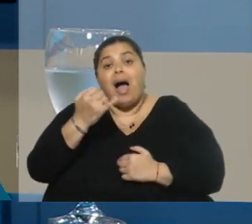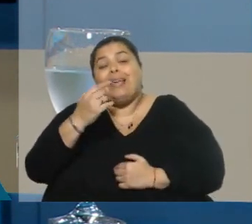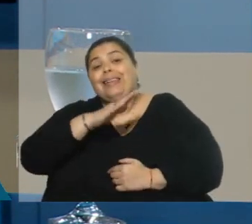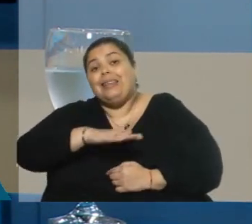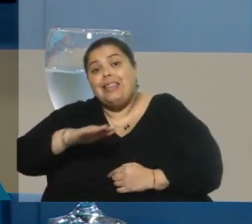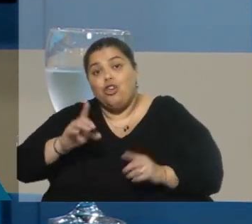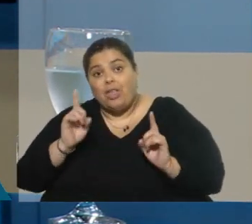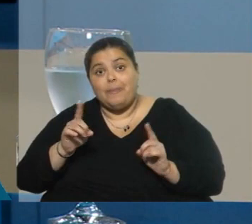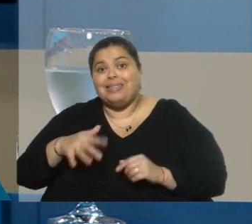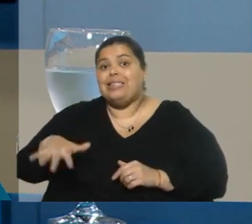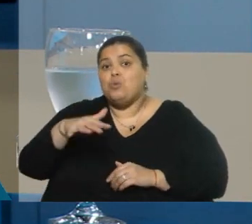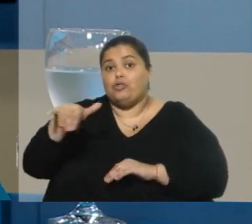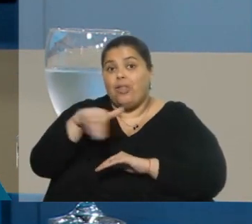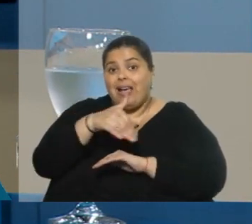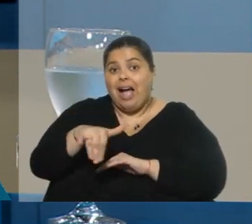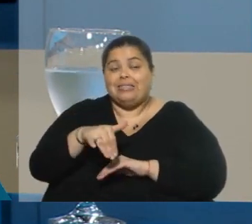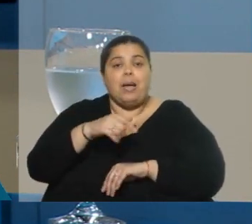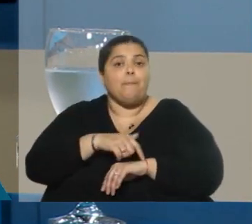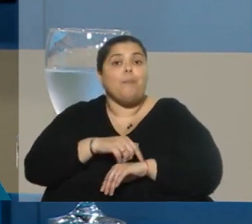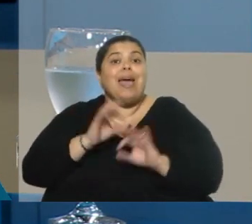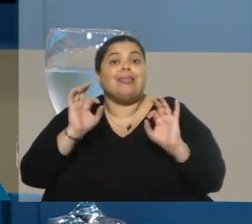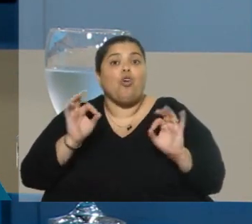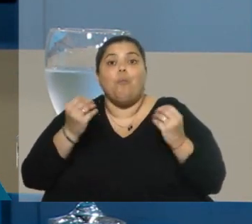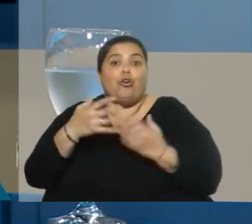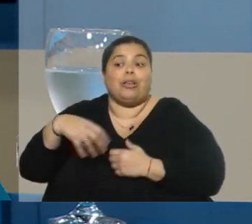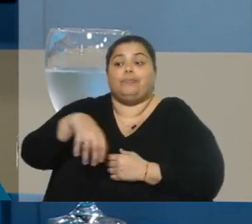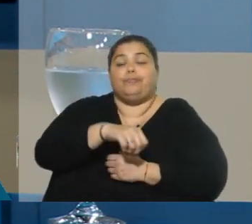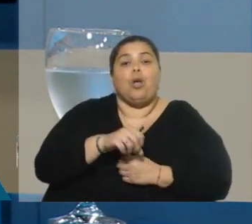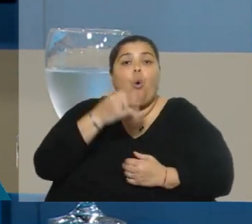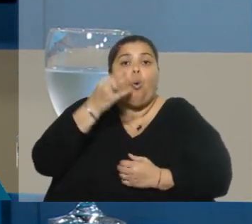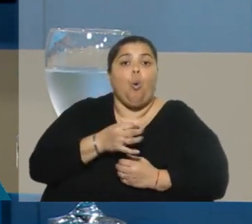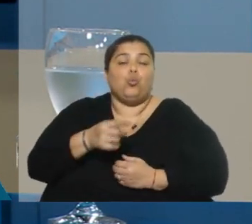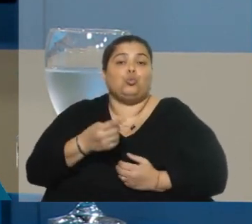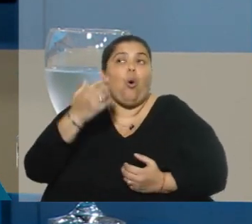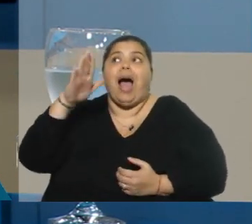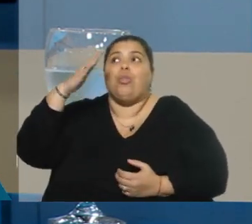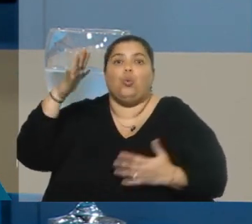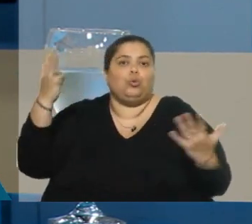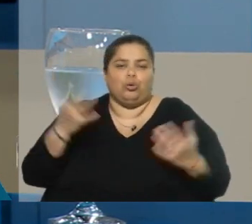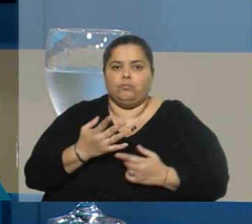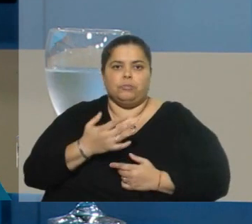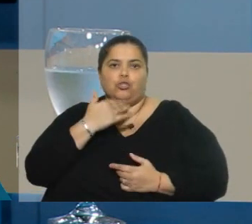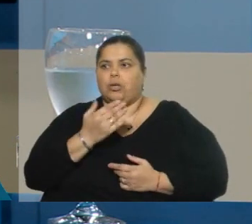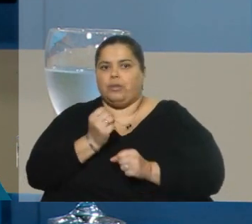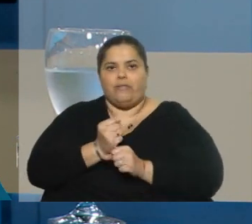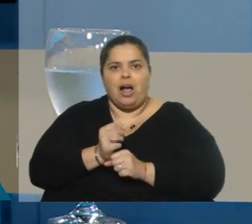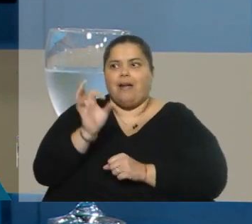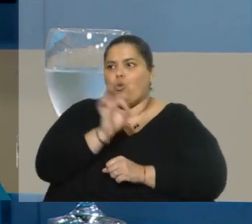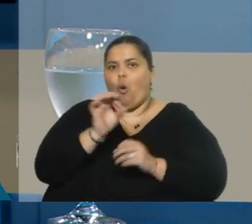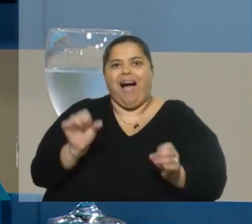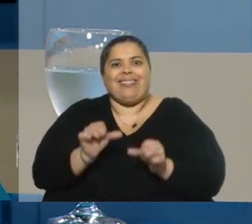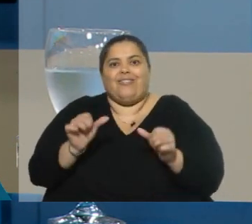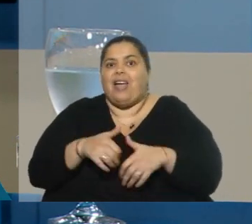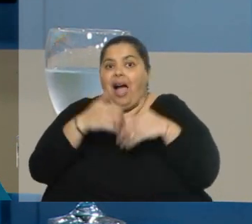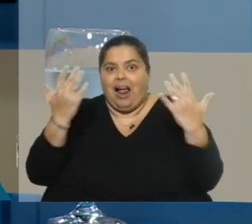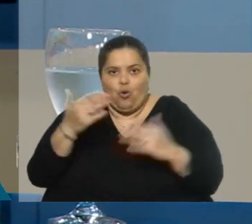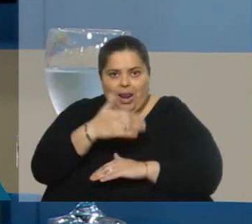situación de calle circunstancial porque son arrastrados por los adultos que están cumpliendo algún tipo de actividad a la intemperie o en la vía pública y también